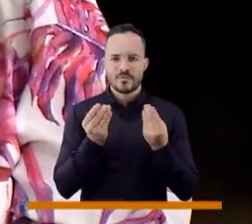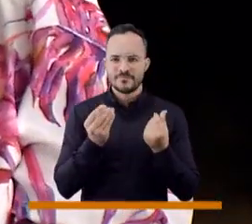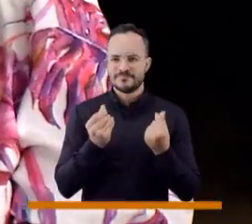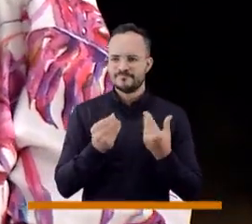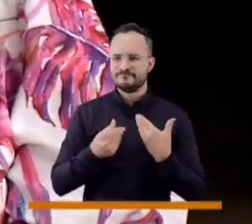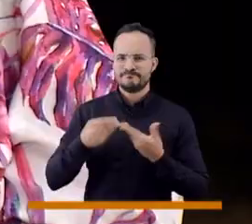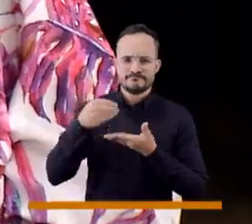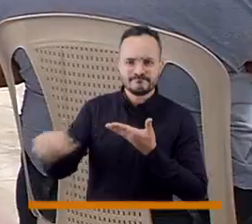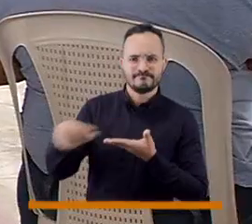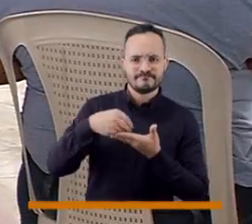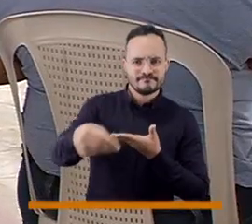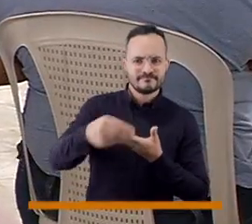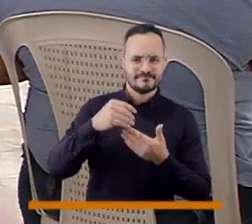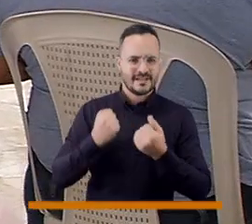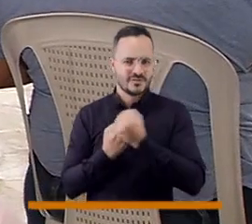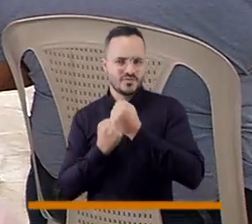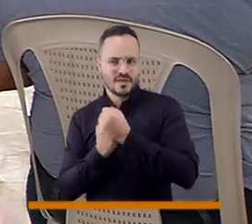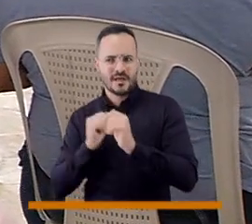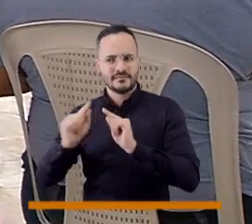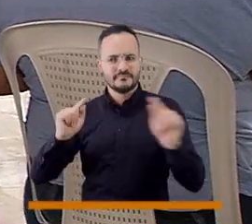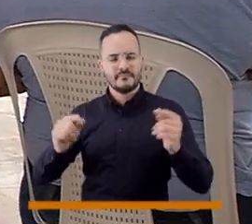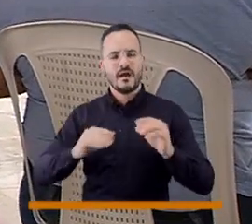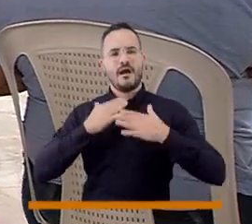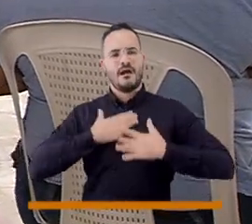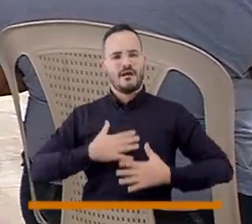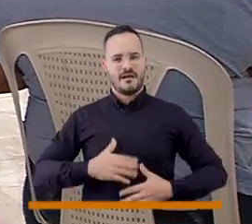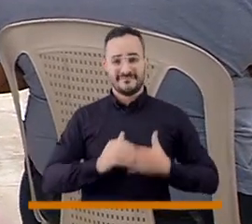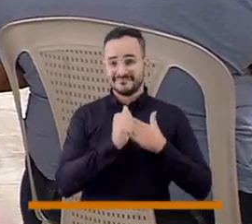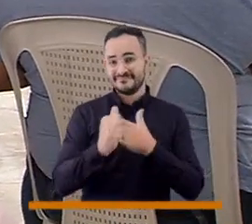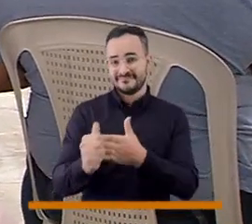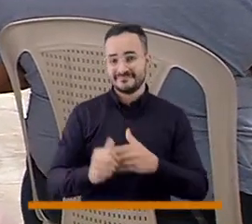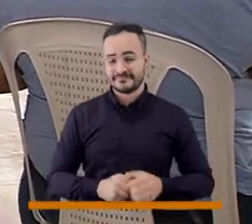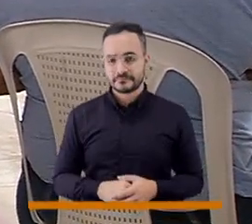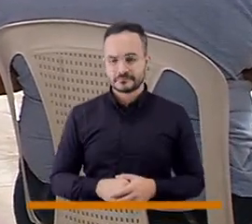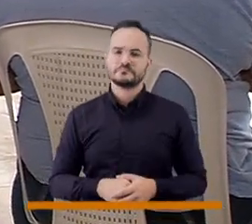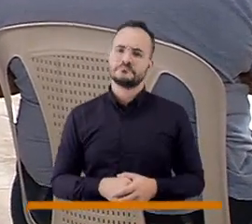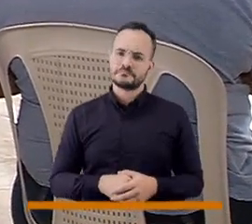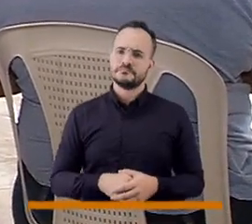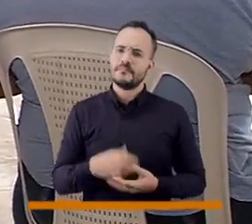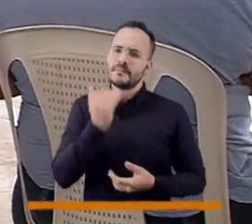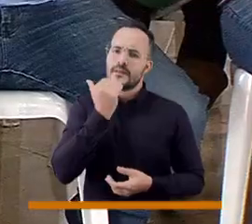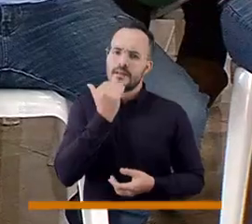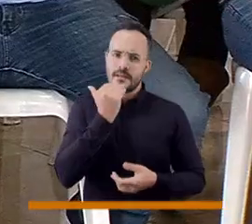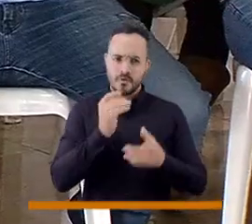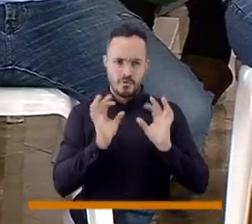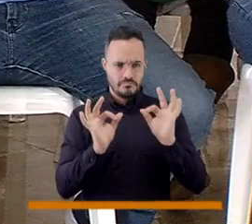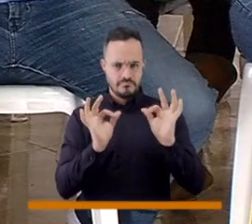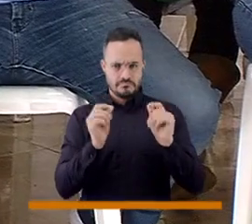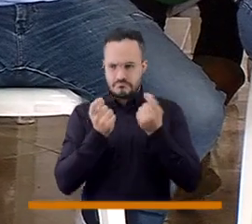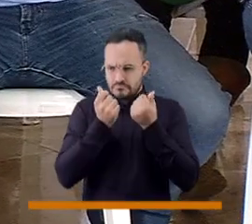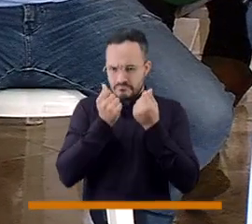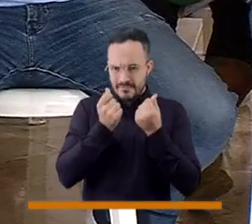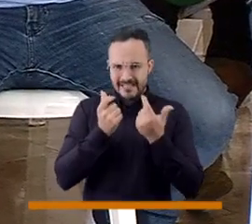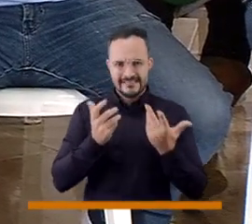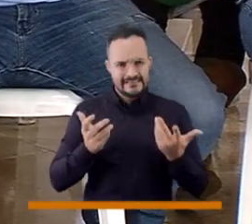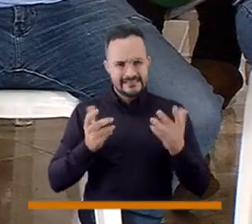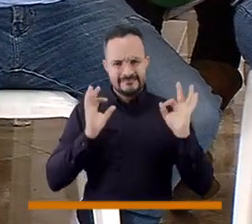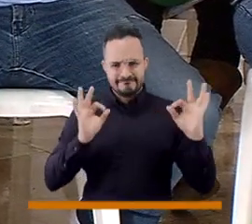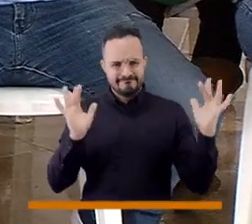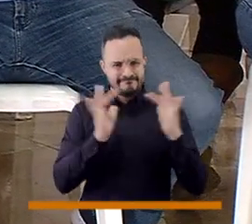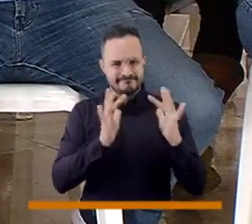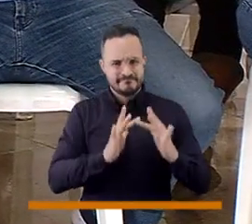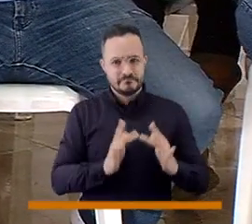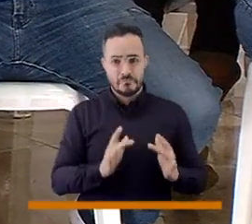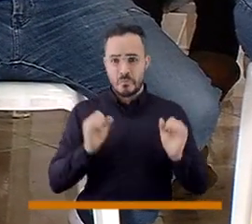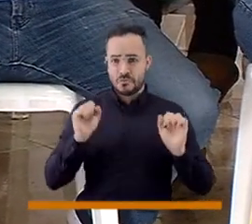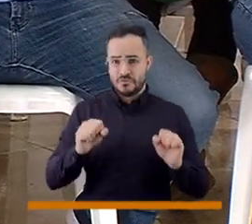muchos más de esos recursos a esos ciudadanos que están con estas problemáticas? En el caso de que si están bien los valores, se puede